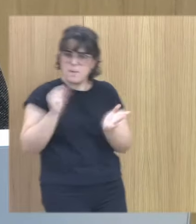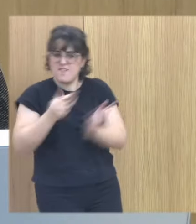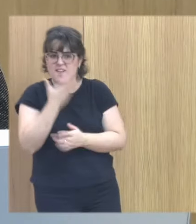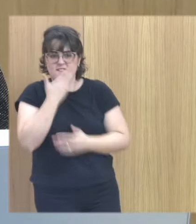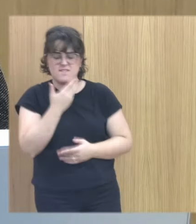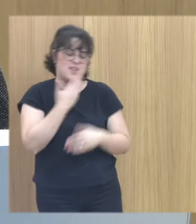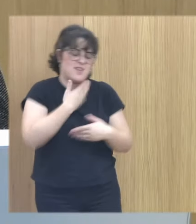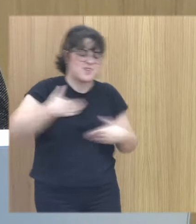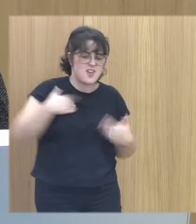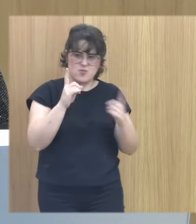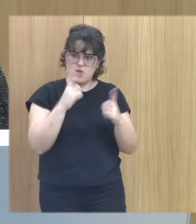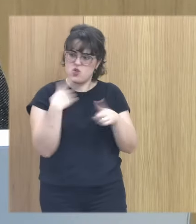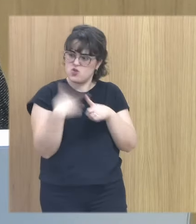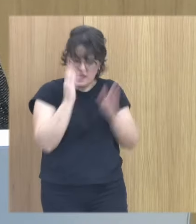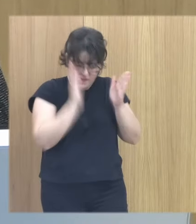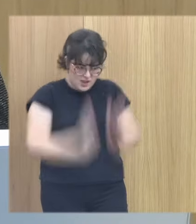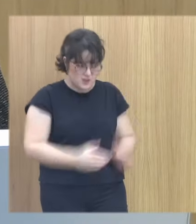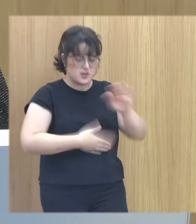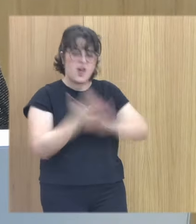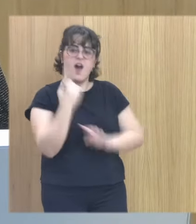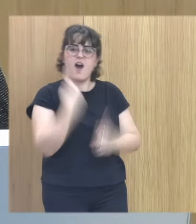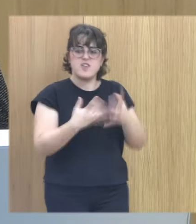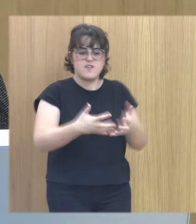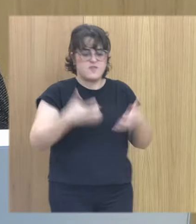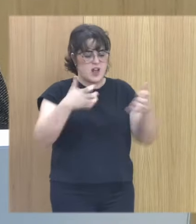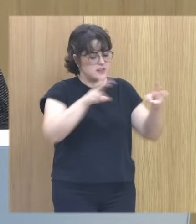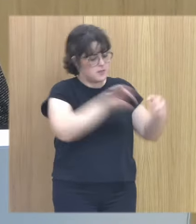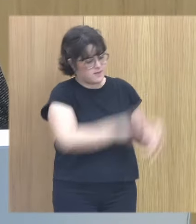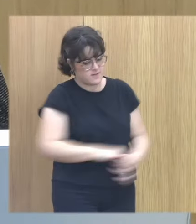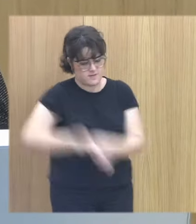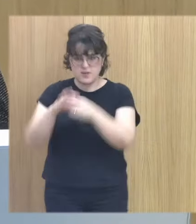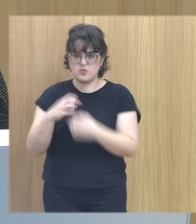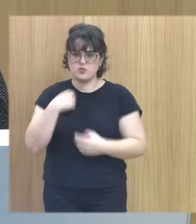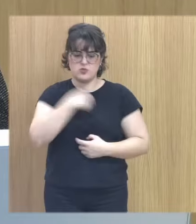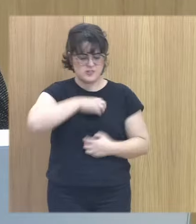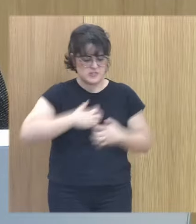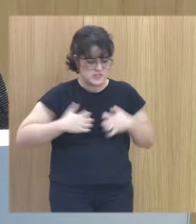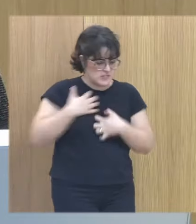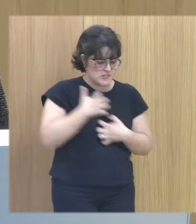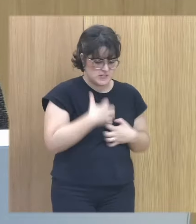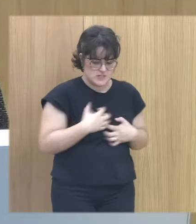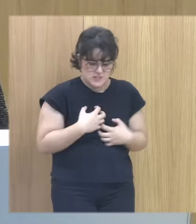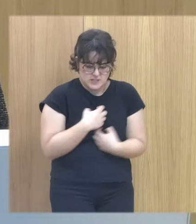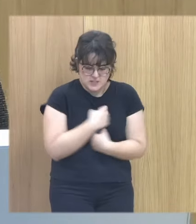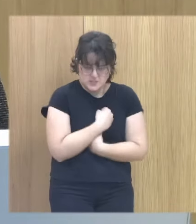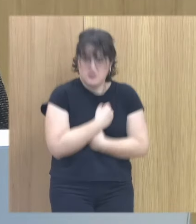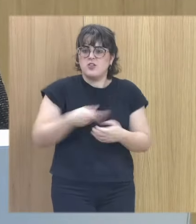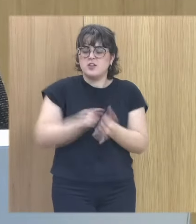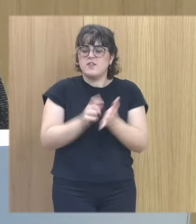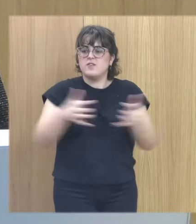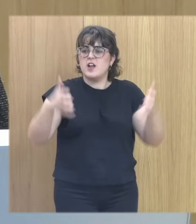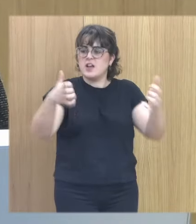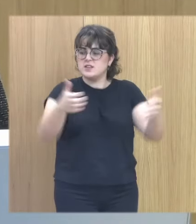en determinadas cosas entonces a veces utilizamos expresiones que tiene que ver con nuestra propia angustia y vuelvo a utilizar la expresión de